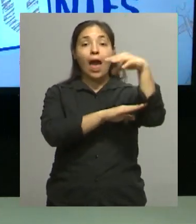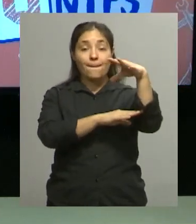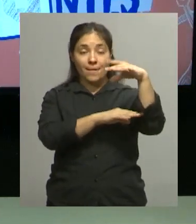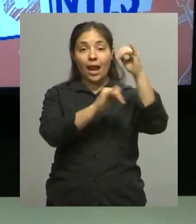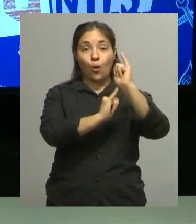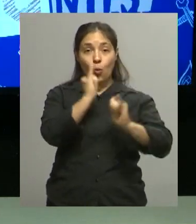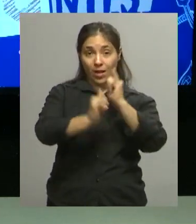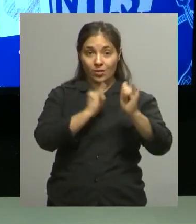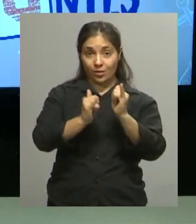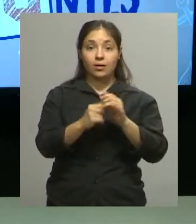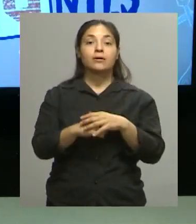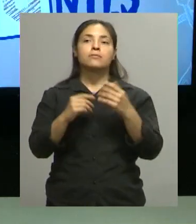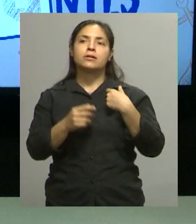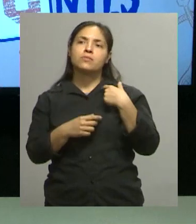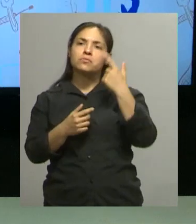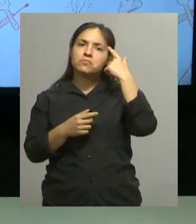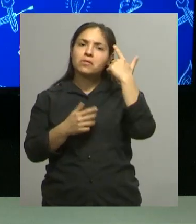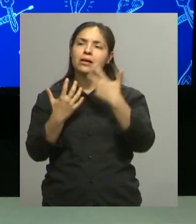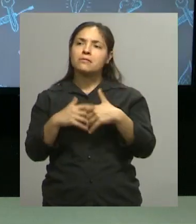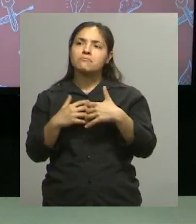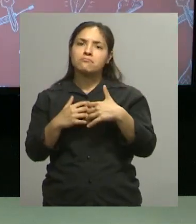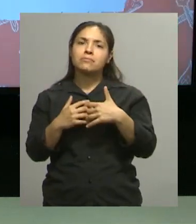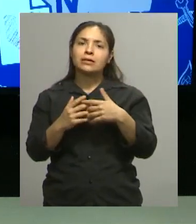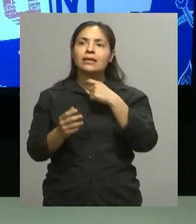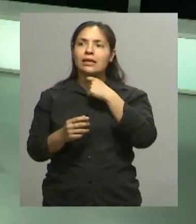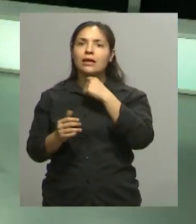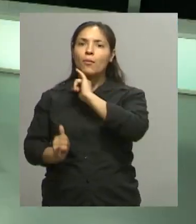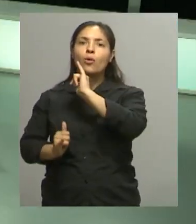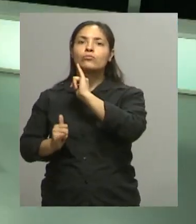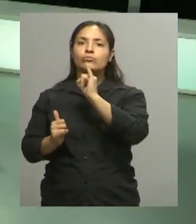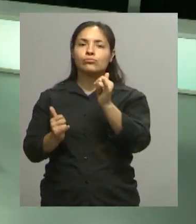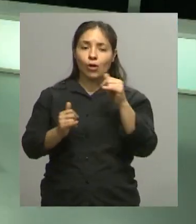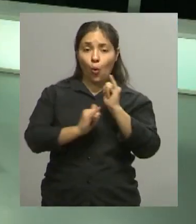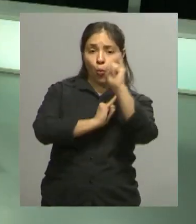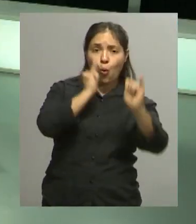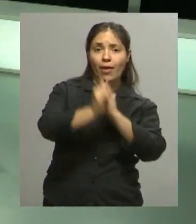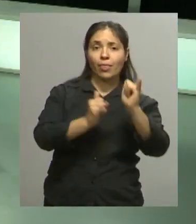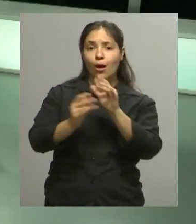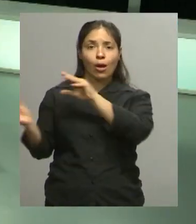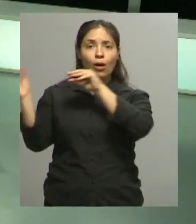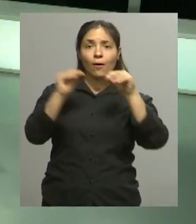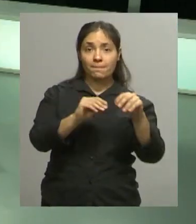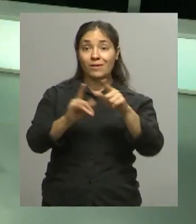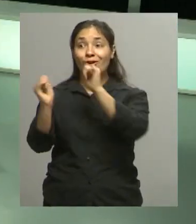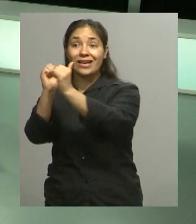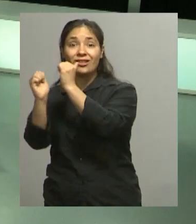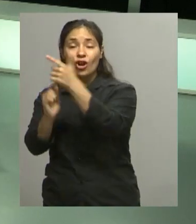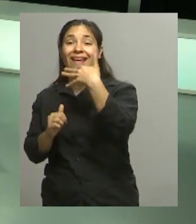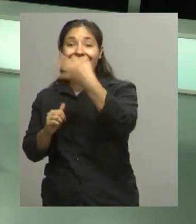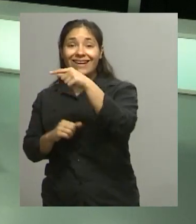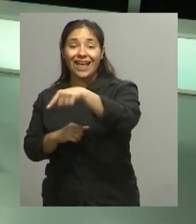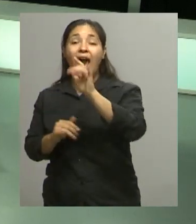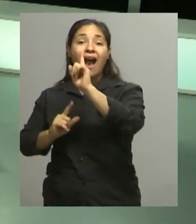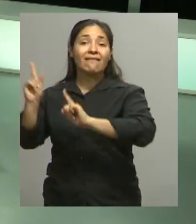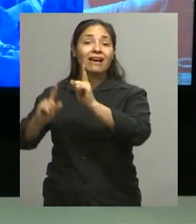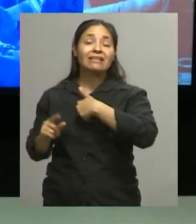Universidad Buscamos estas historias que muchas veces no se cuentan Para que sean visibles Para que sean visibles Que la gente escuche de qué se trata también